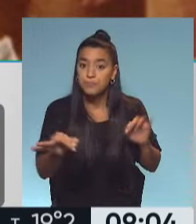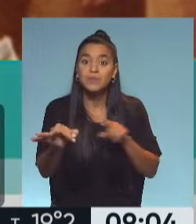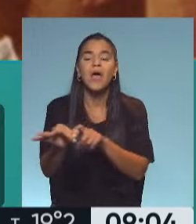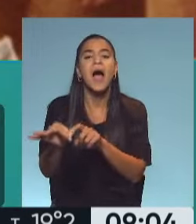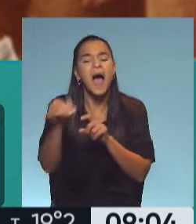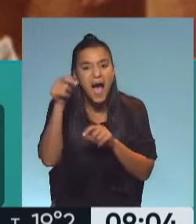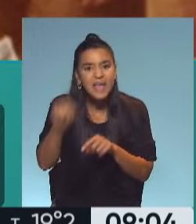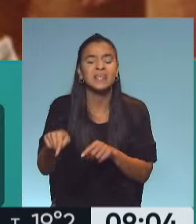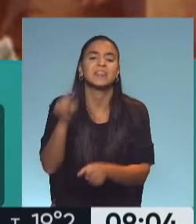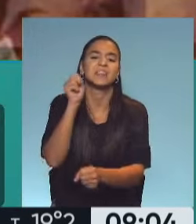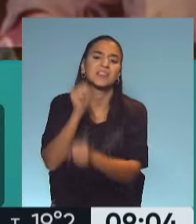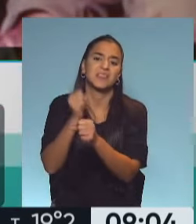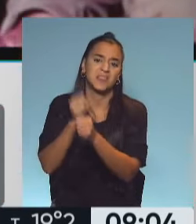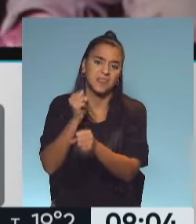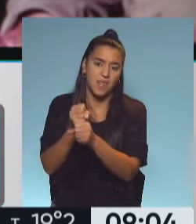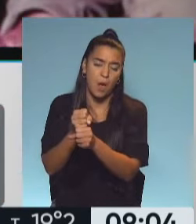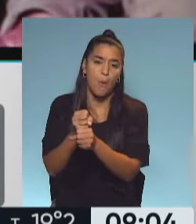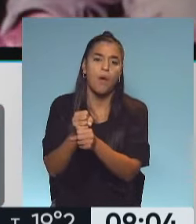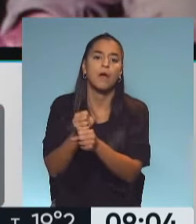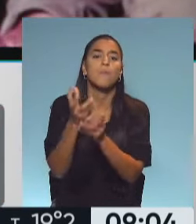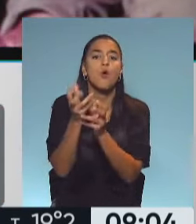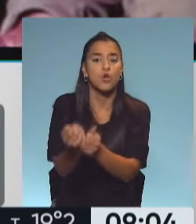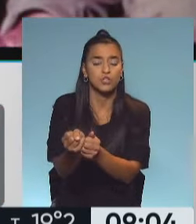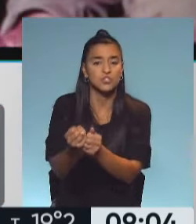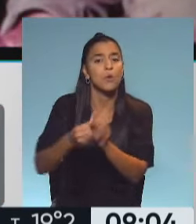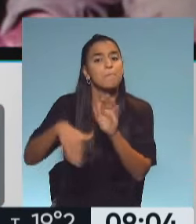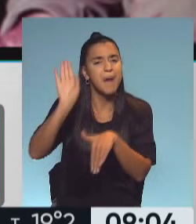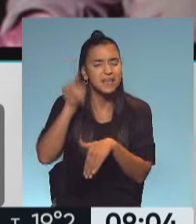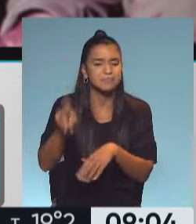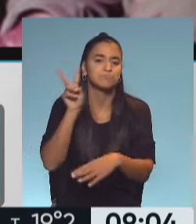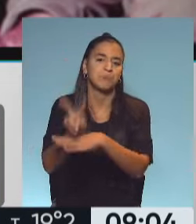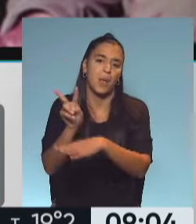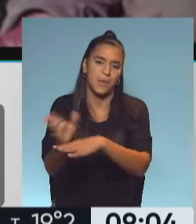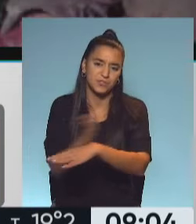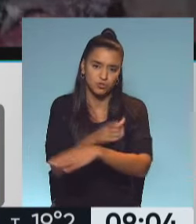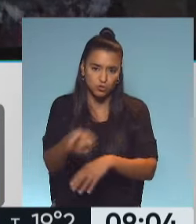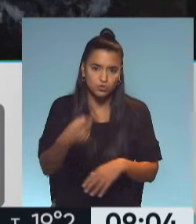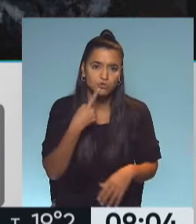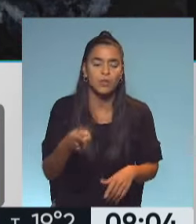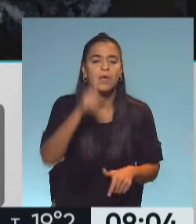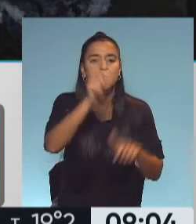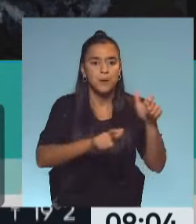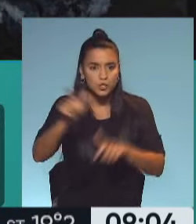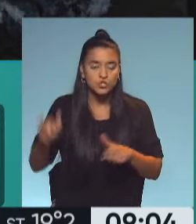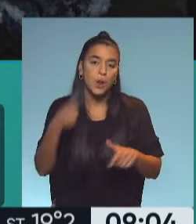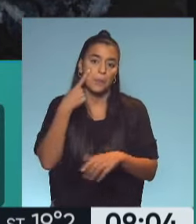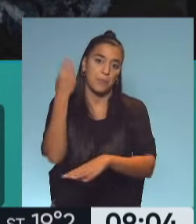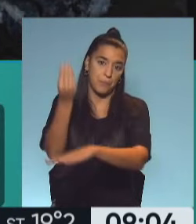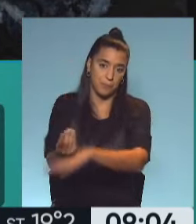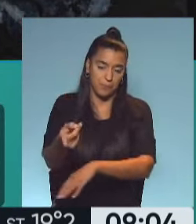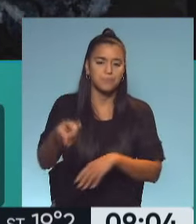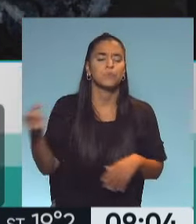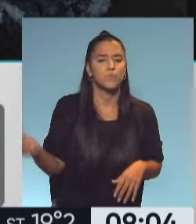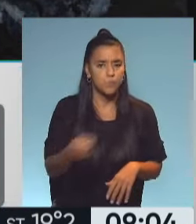trabajamos sobre la contención, pero más que nada la prevención de los ciudadanos que allí viven. Qué